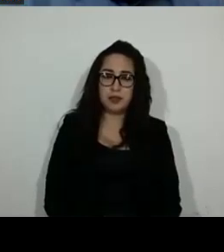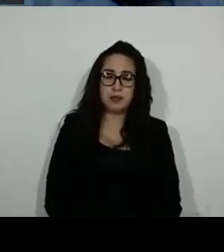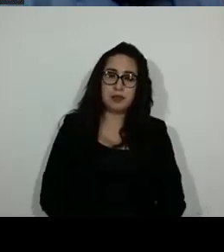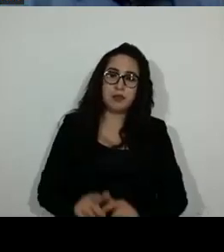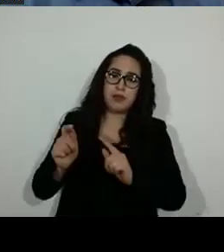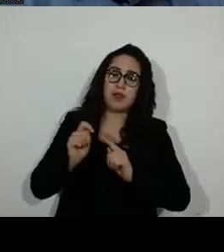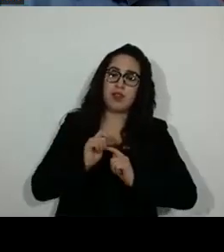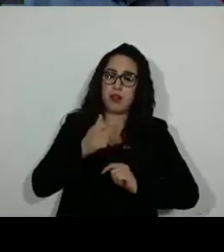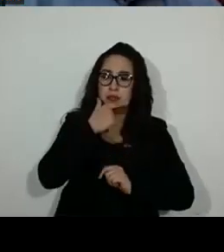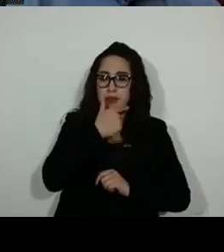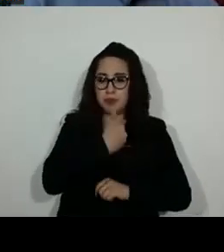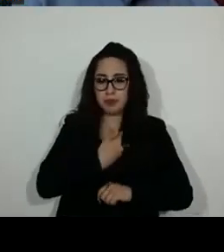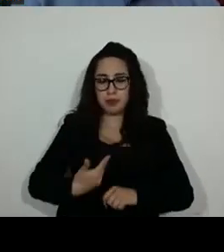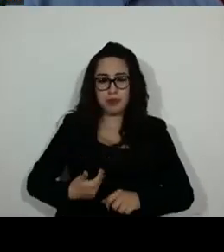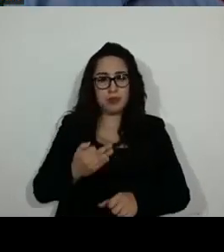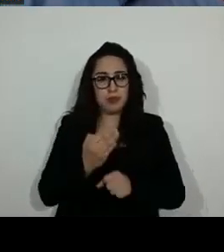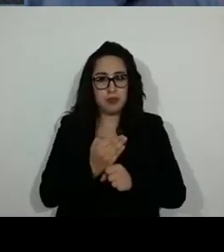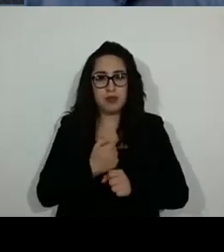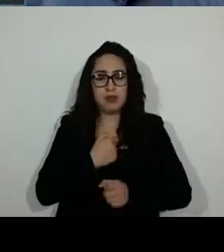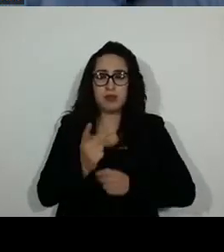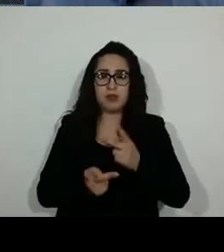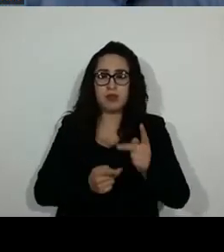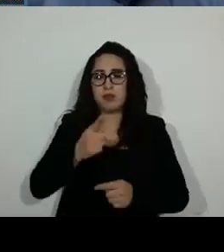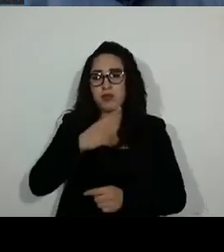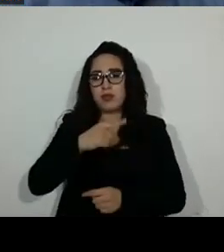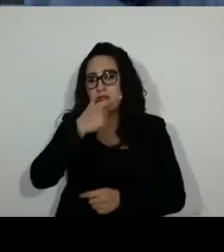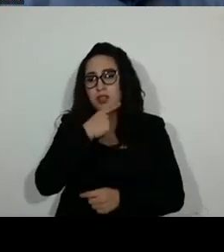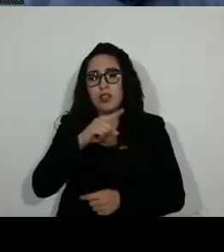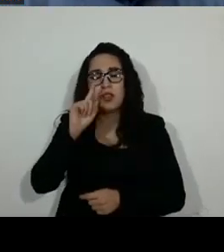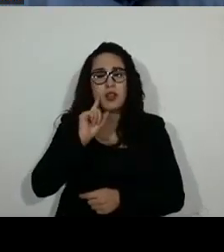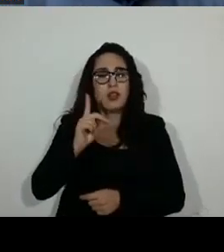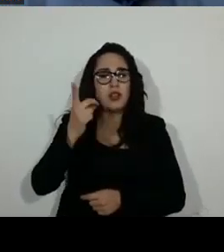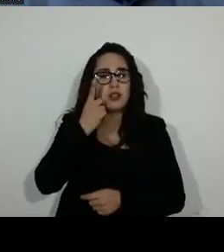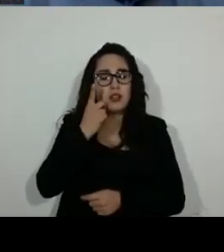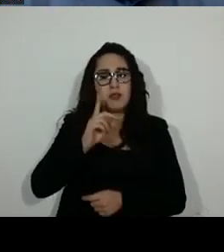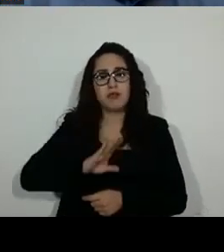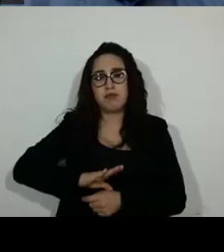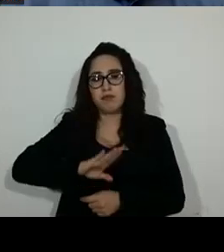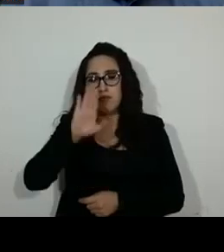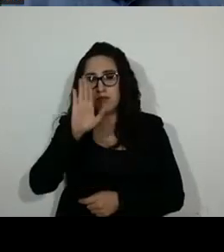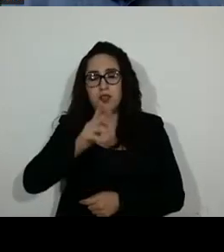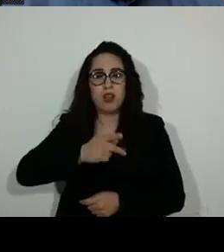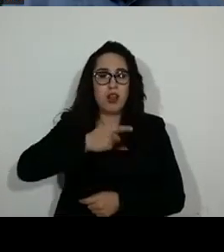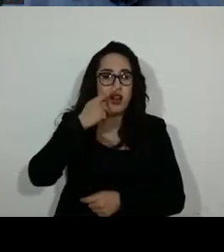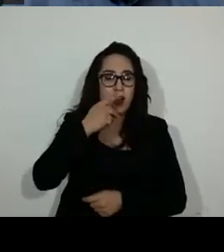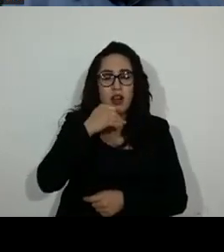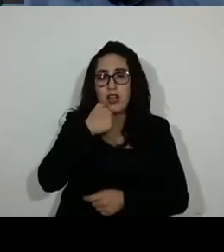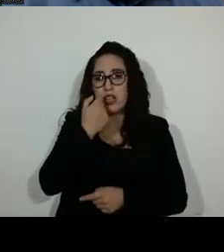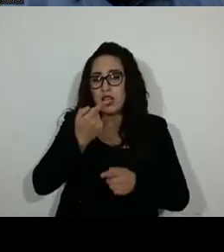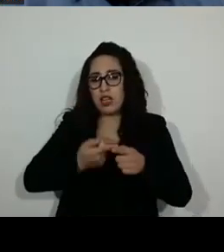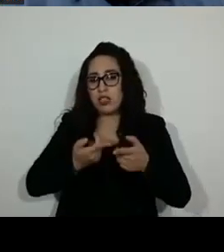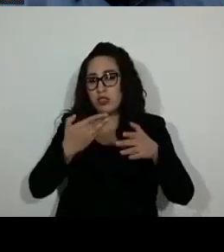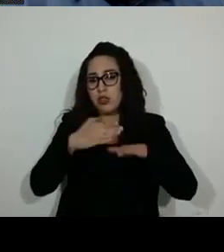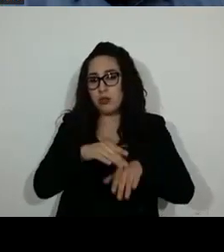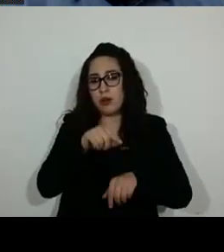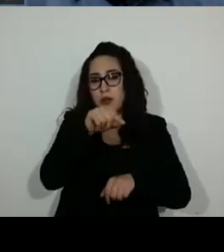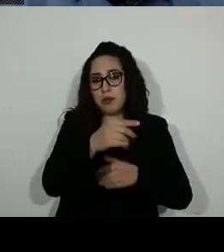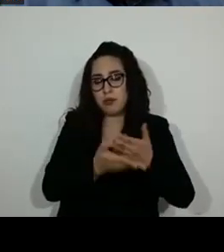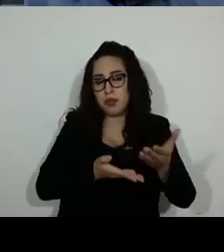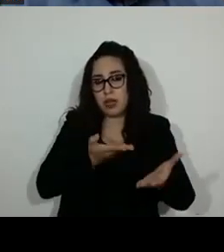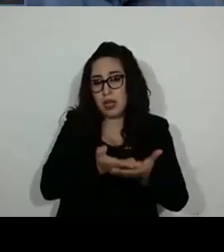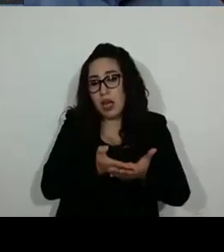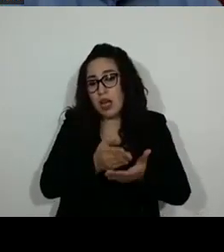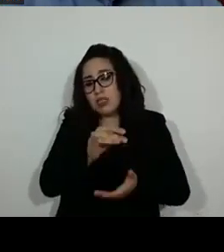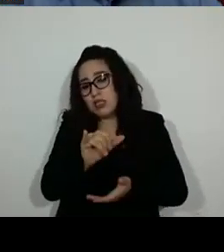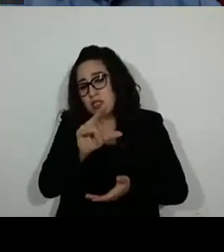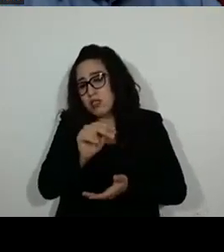la presidencia y en votación económica, se consulta a las diputadas y a los diputados integrantes de la comisión si es de dispensarse a la lectura del